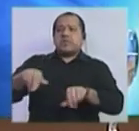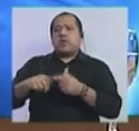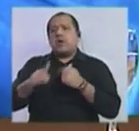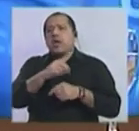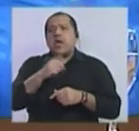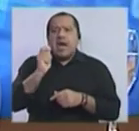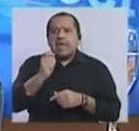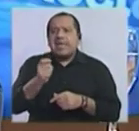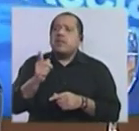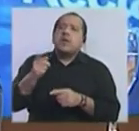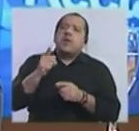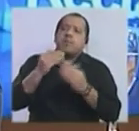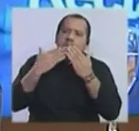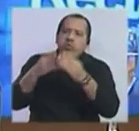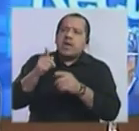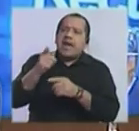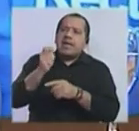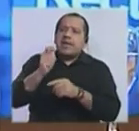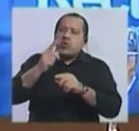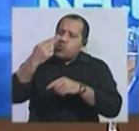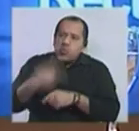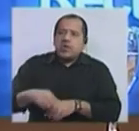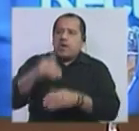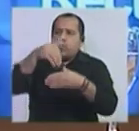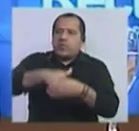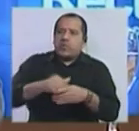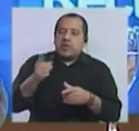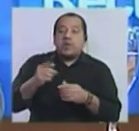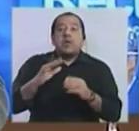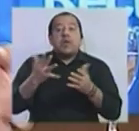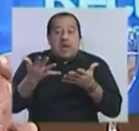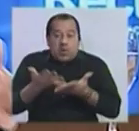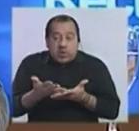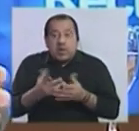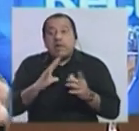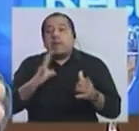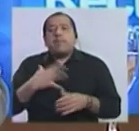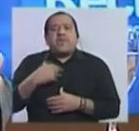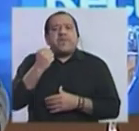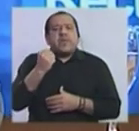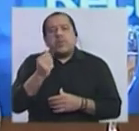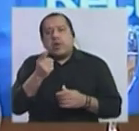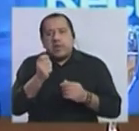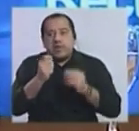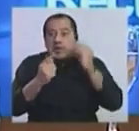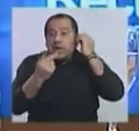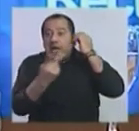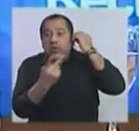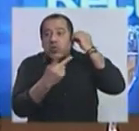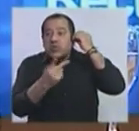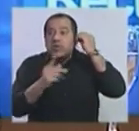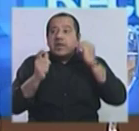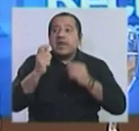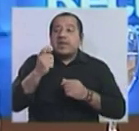quien nunca votaría. Hacemos ejercicios de preferencia, decir, bueno, entre estos dos a quien prefiere.